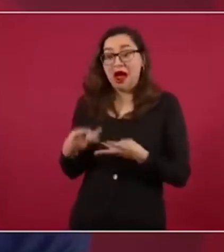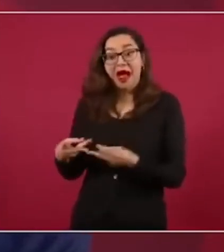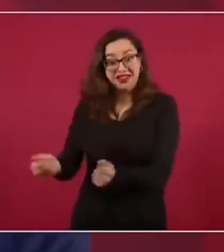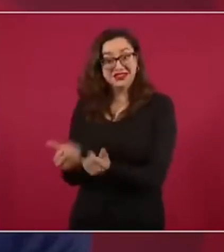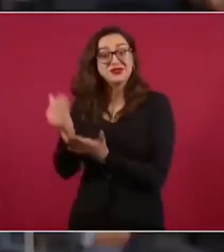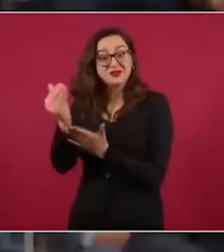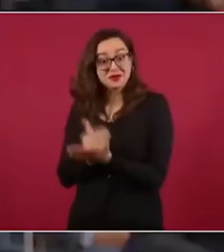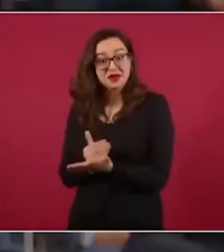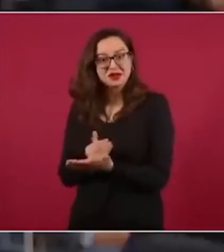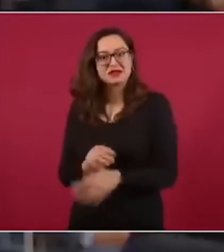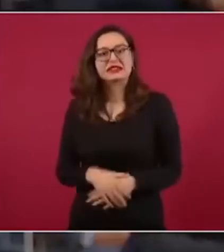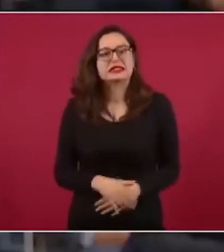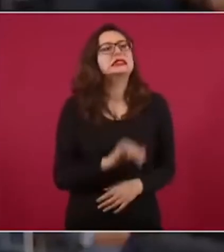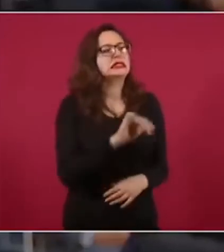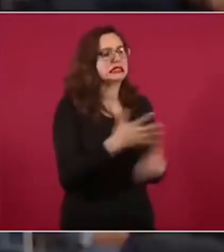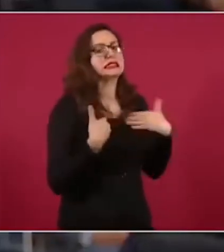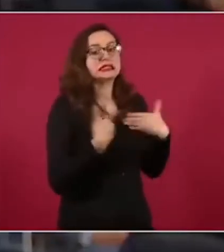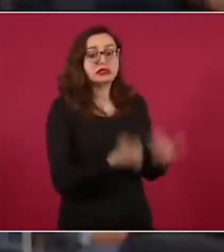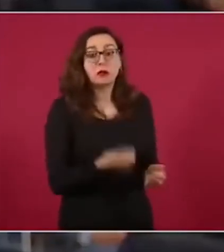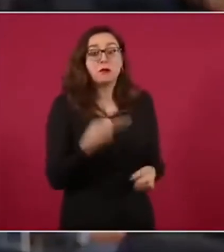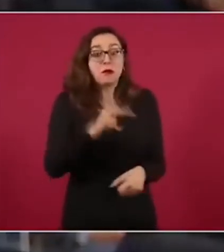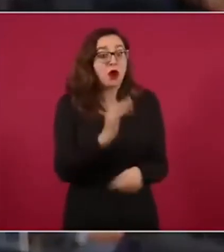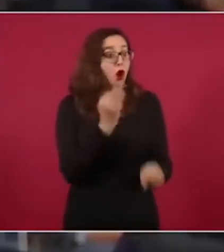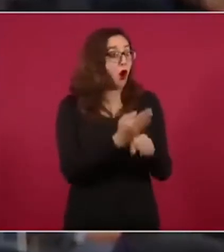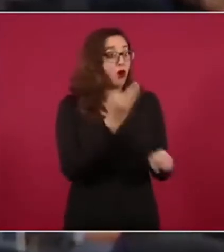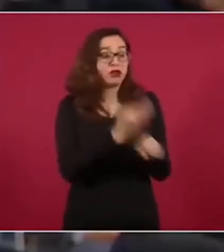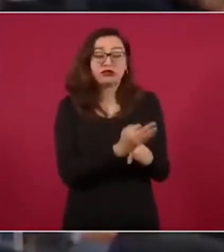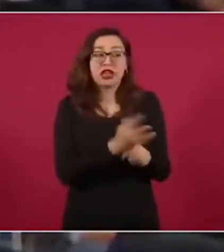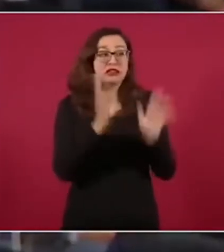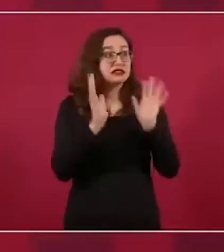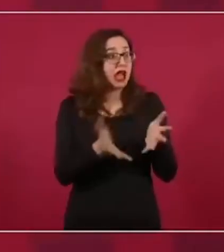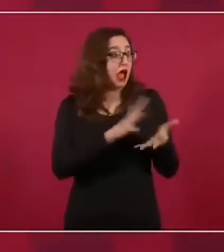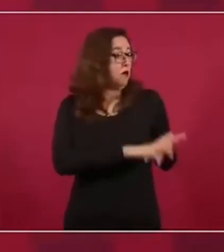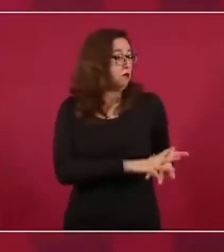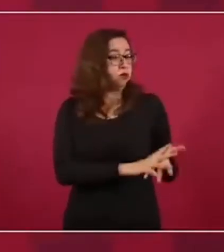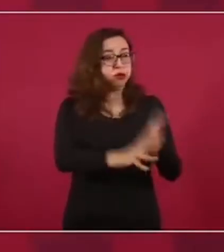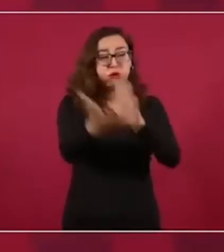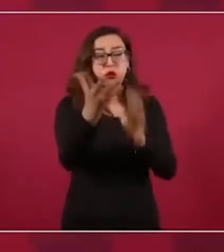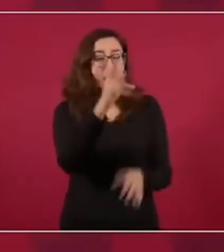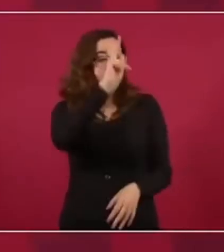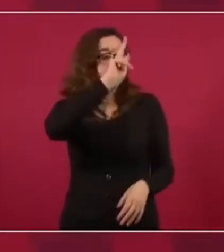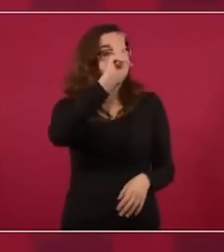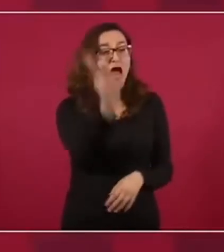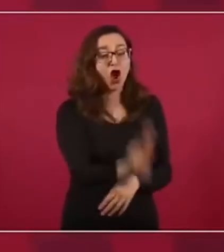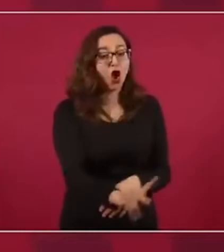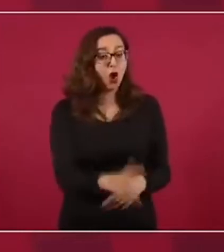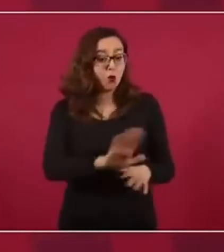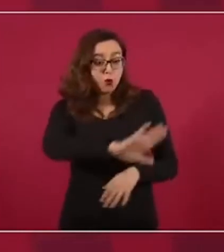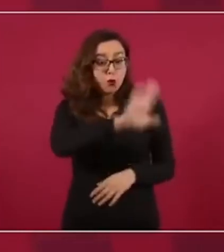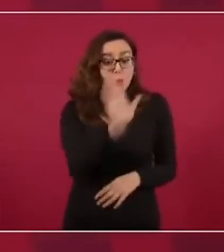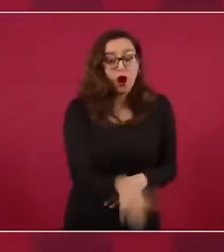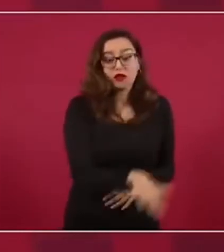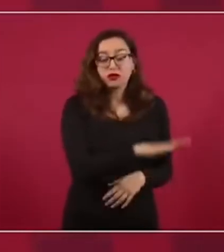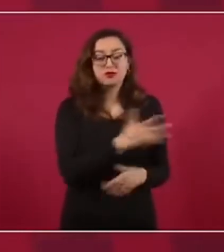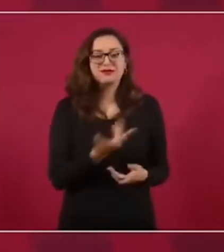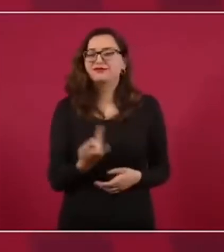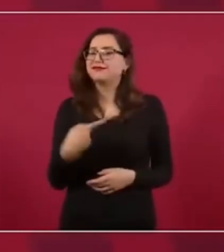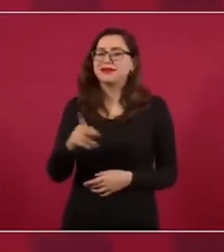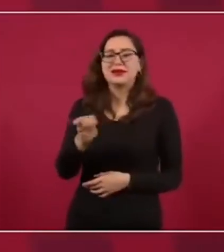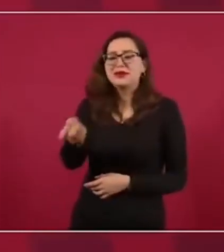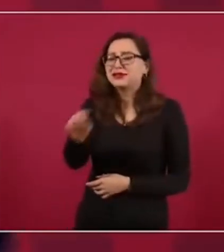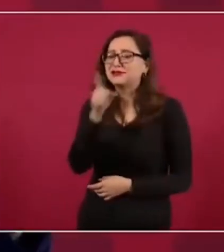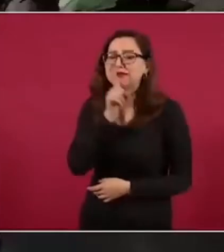resolver el problema. entiendo, pero es que ya es el gobierno más violento y usted no quiere pasar la historia como el gobierno de los muertos, el gobierno de la